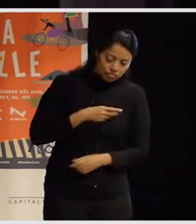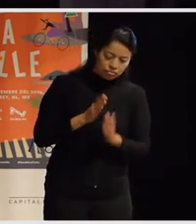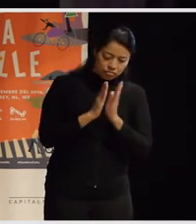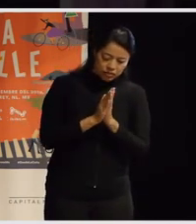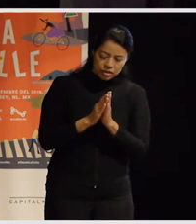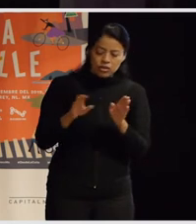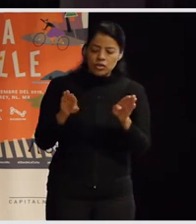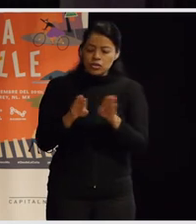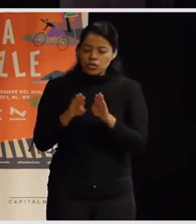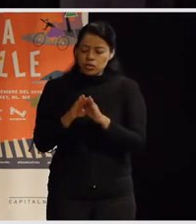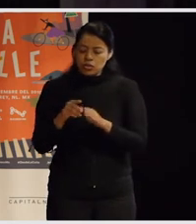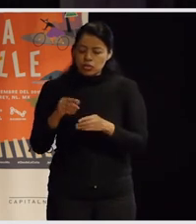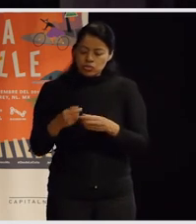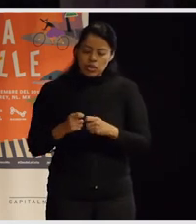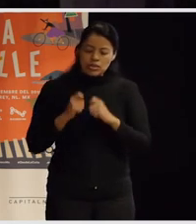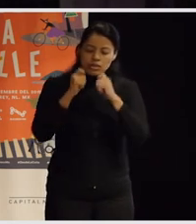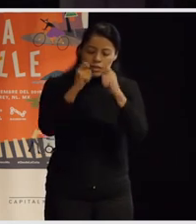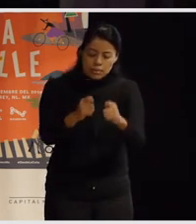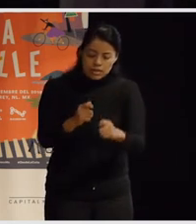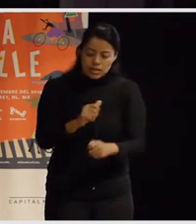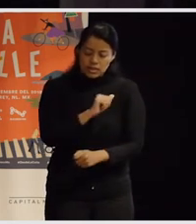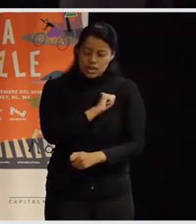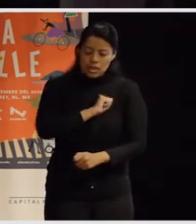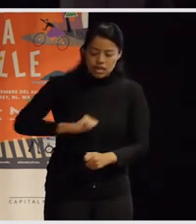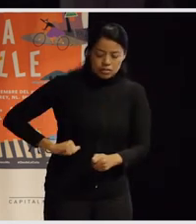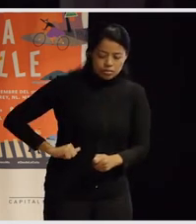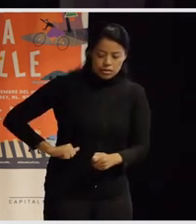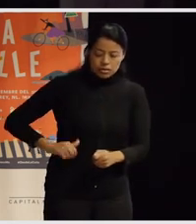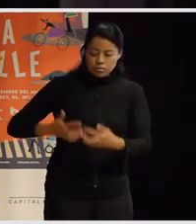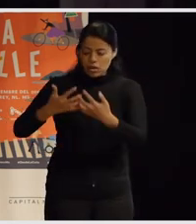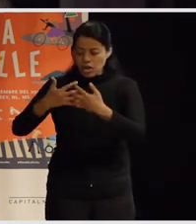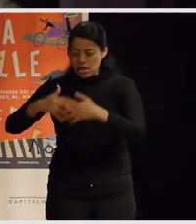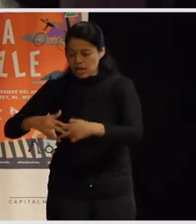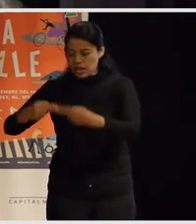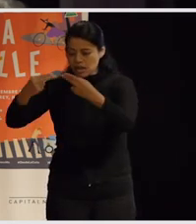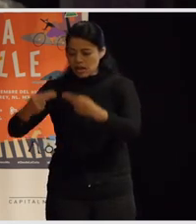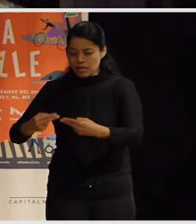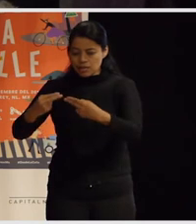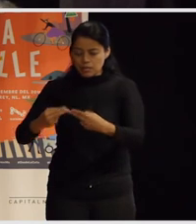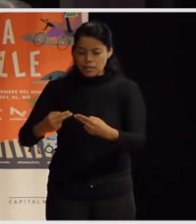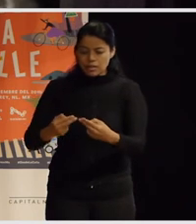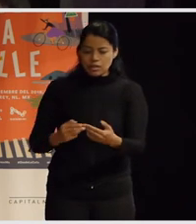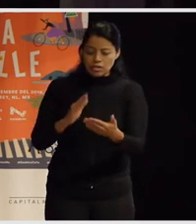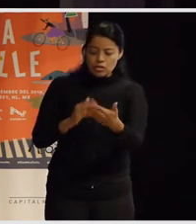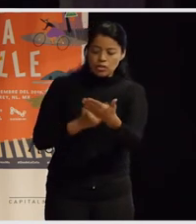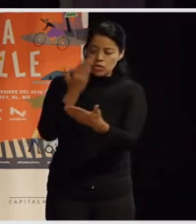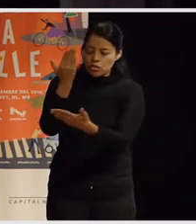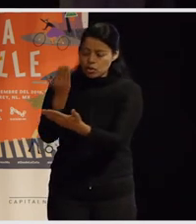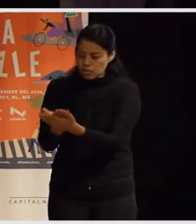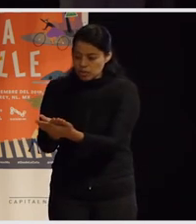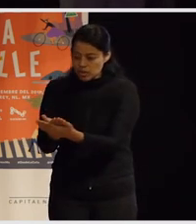a plantear a municipios a agencias una forma de encontrar de